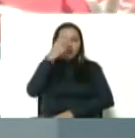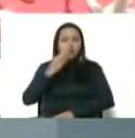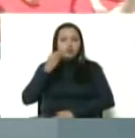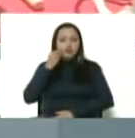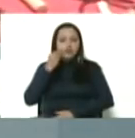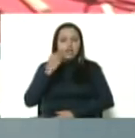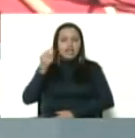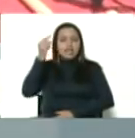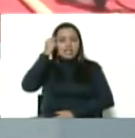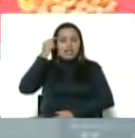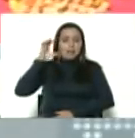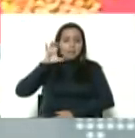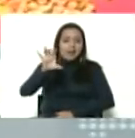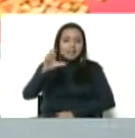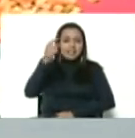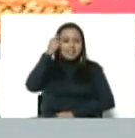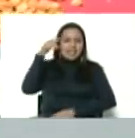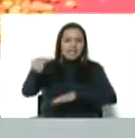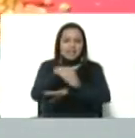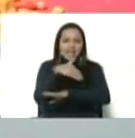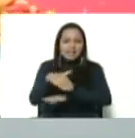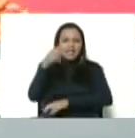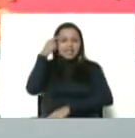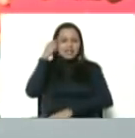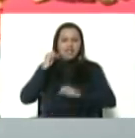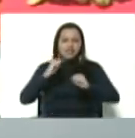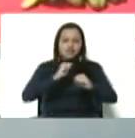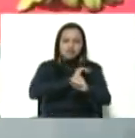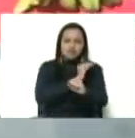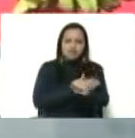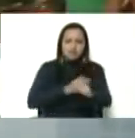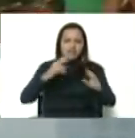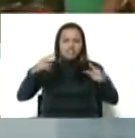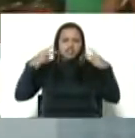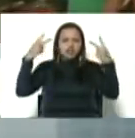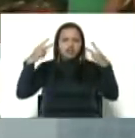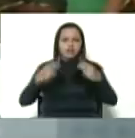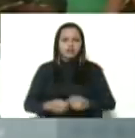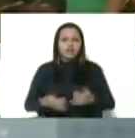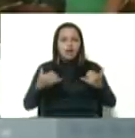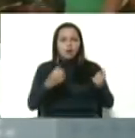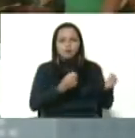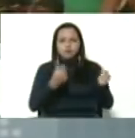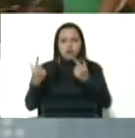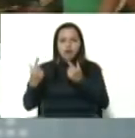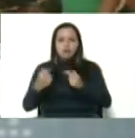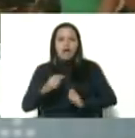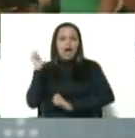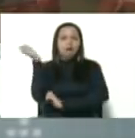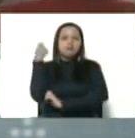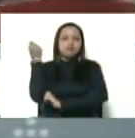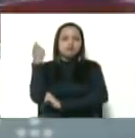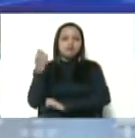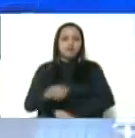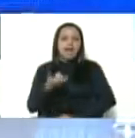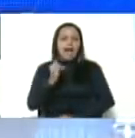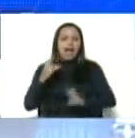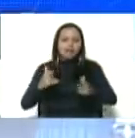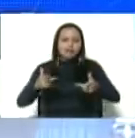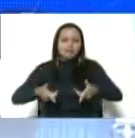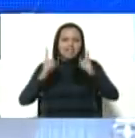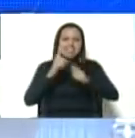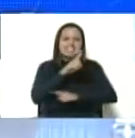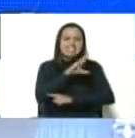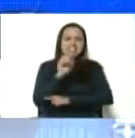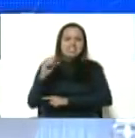Día de Patria, Día de Calle, Día de Lucha, Día de Victoria. Bueno, vámonos directo a la PURE. Estamos inaugurando 100